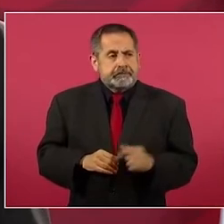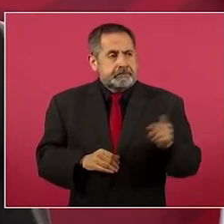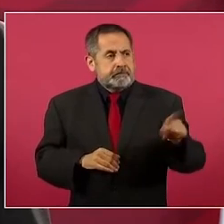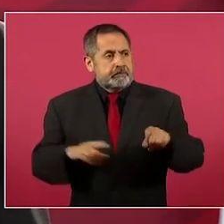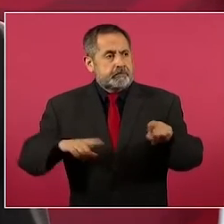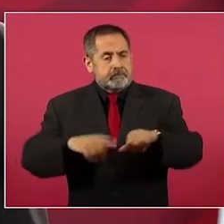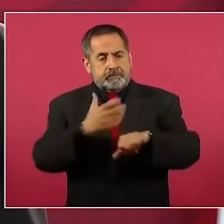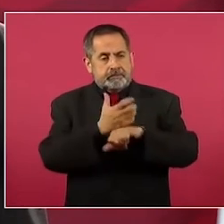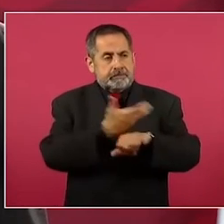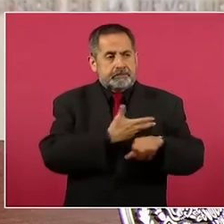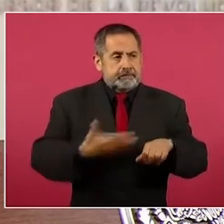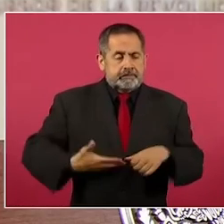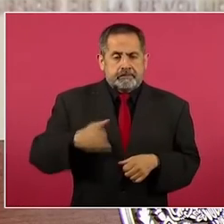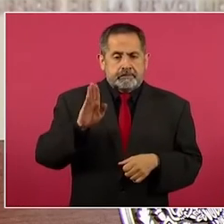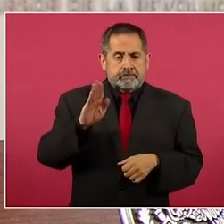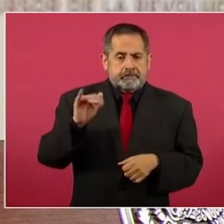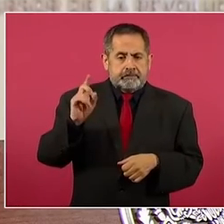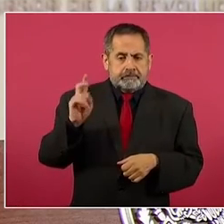gobierno del presidente Biden.